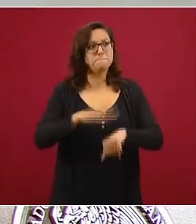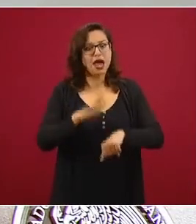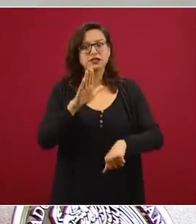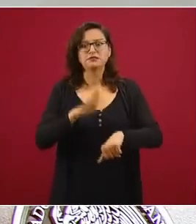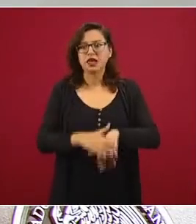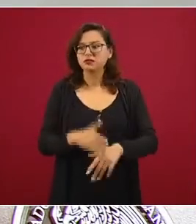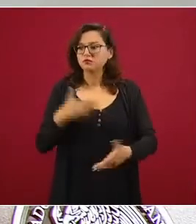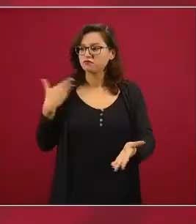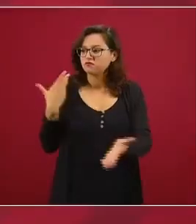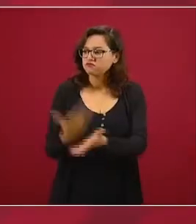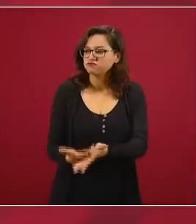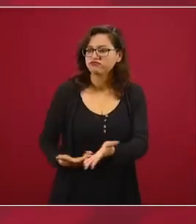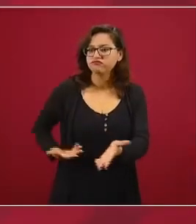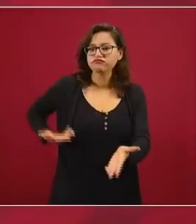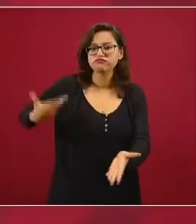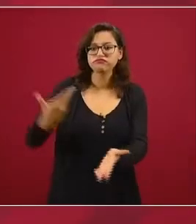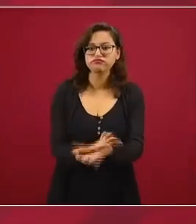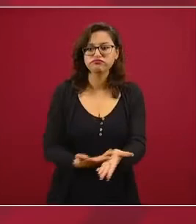en el juicio